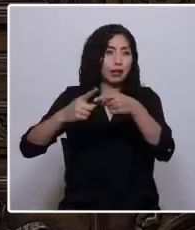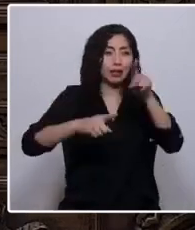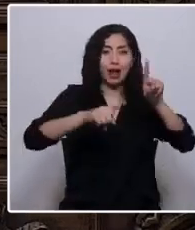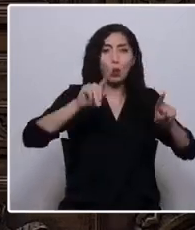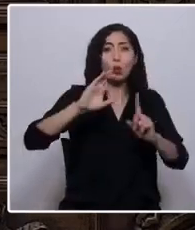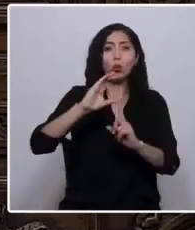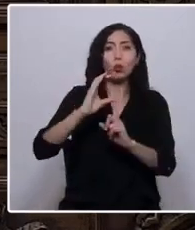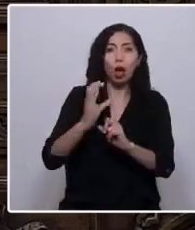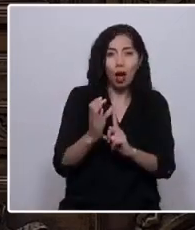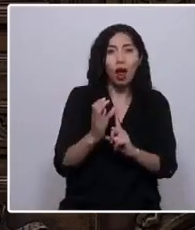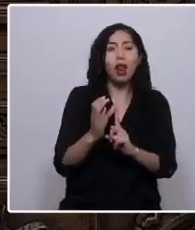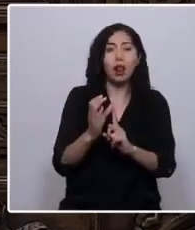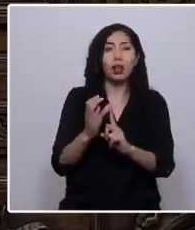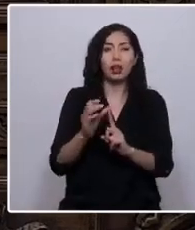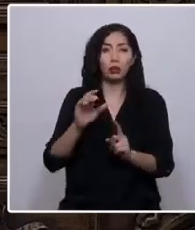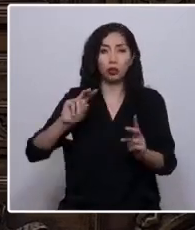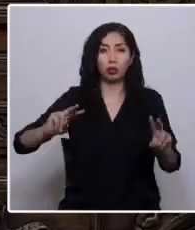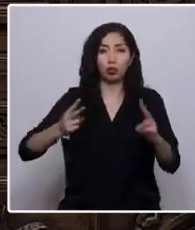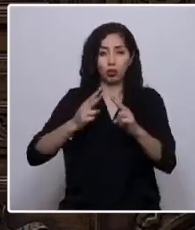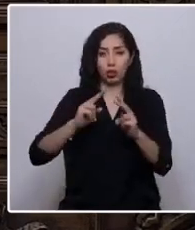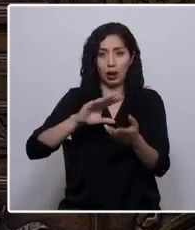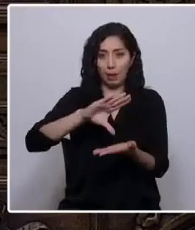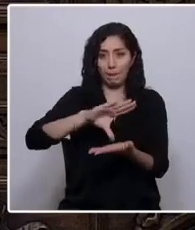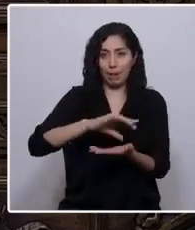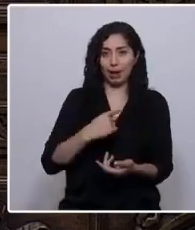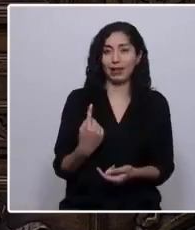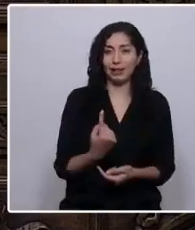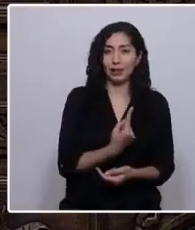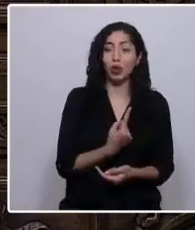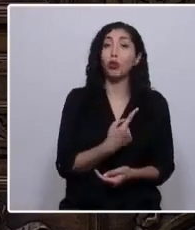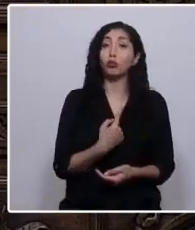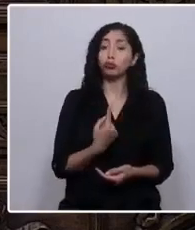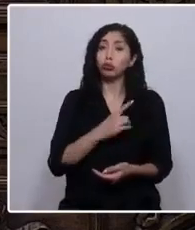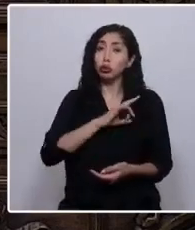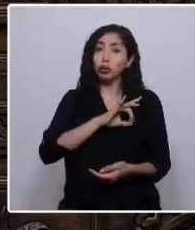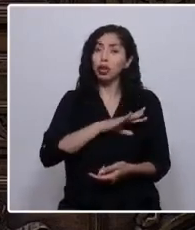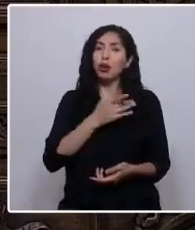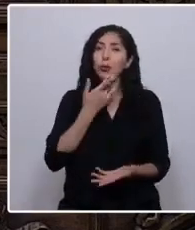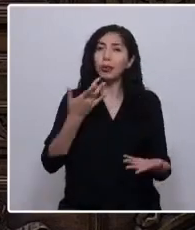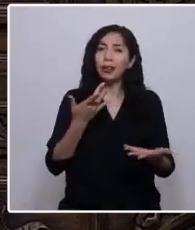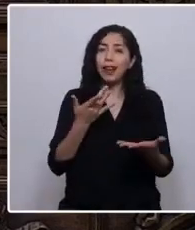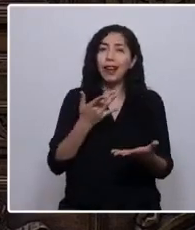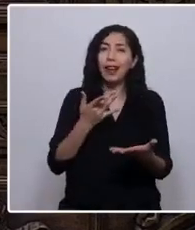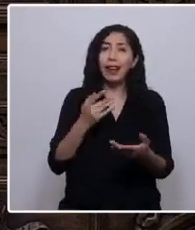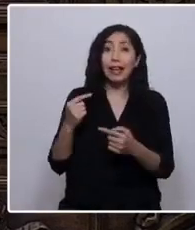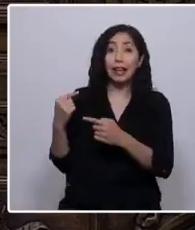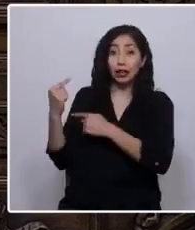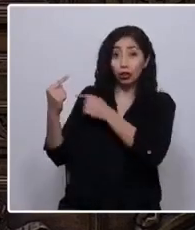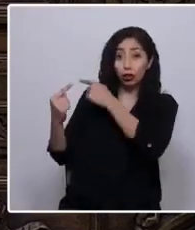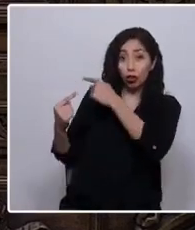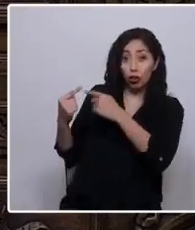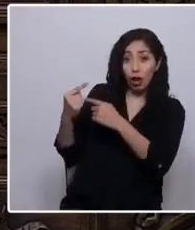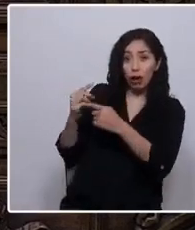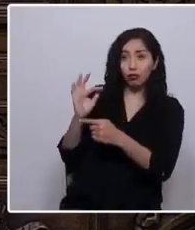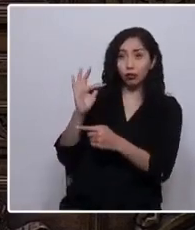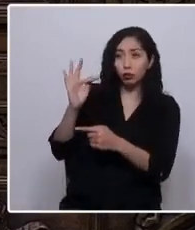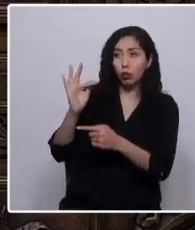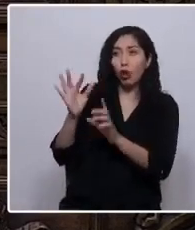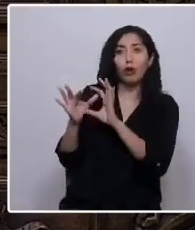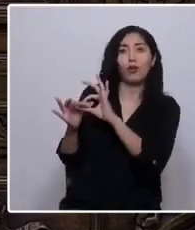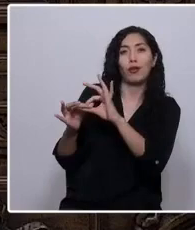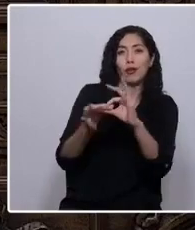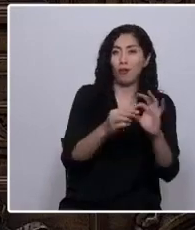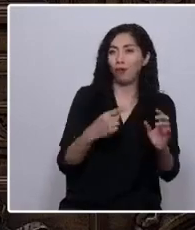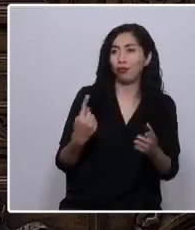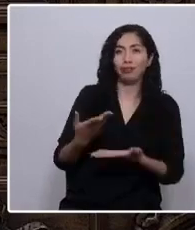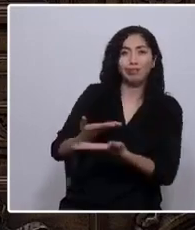nuestro país. Somos chilenos porque compartimos una historia y un destino en común. Y ese destino